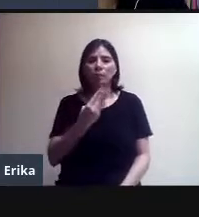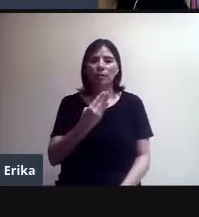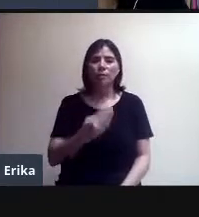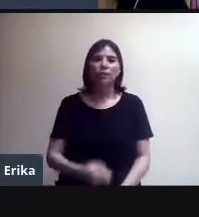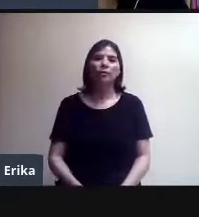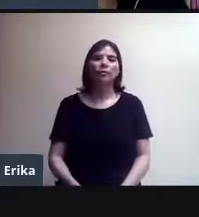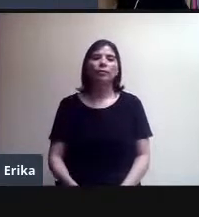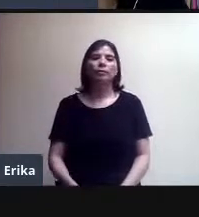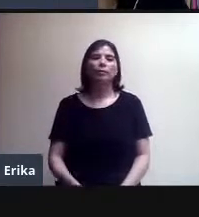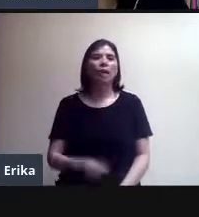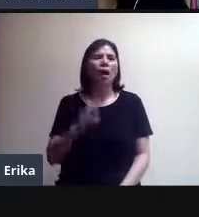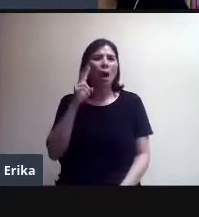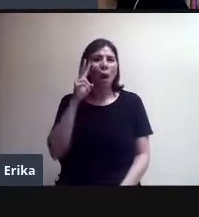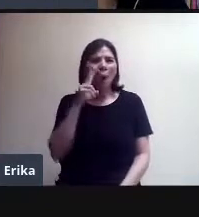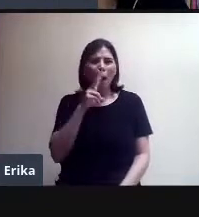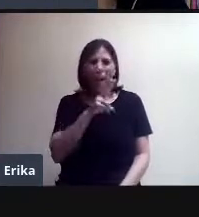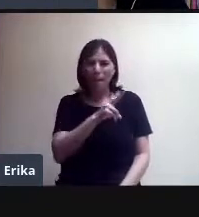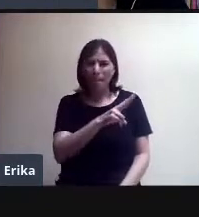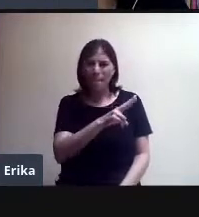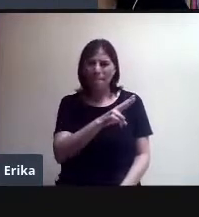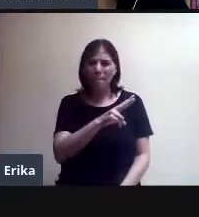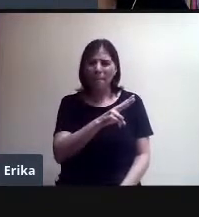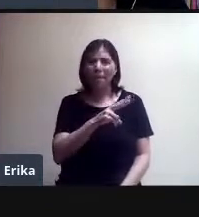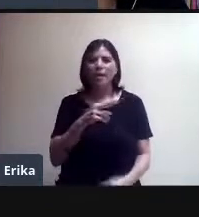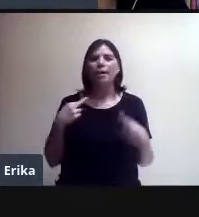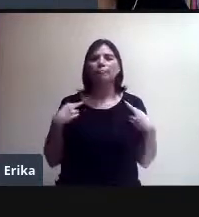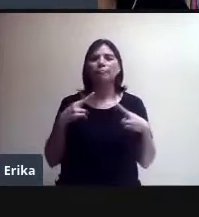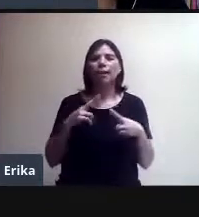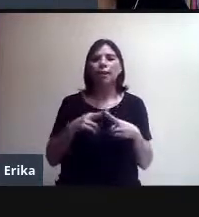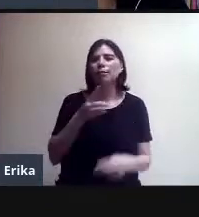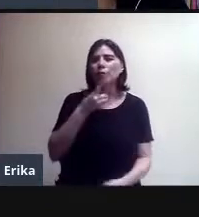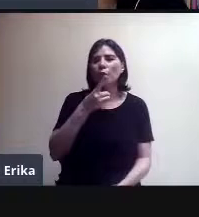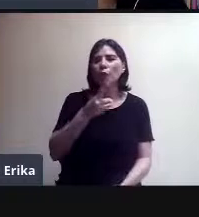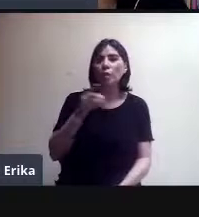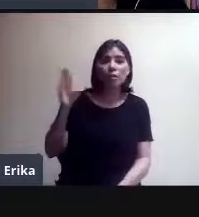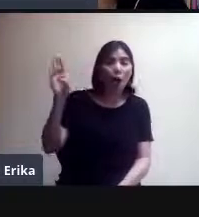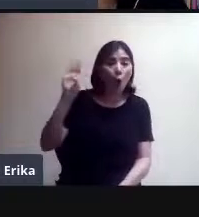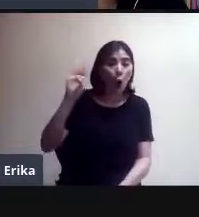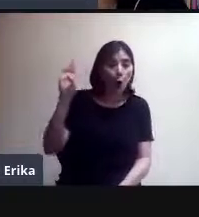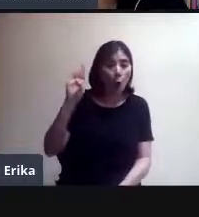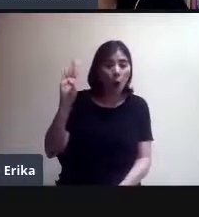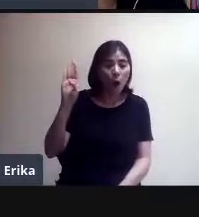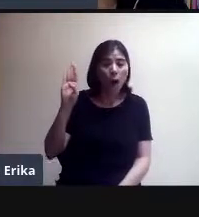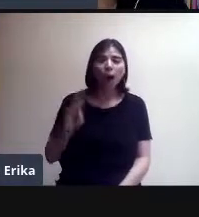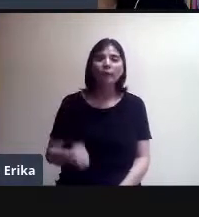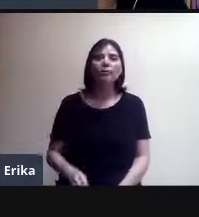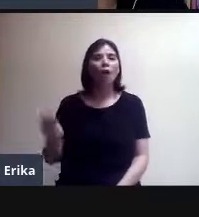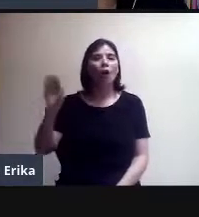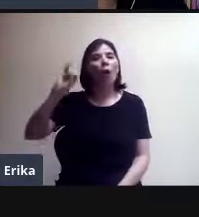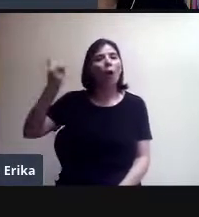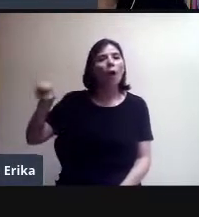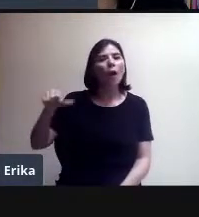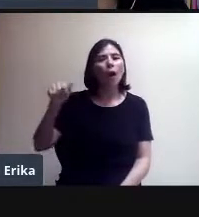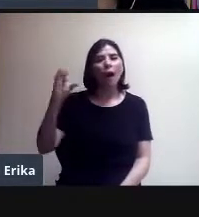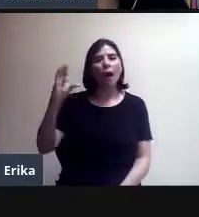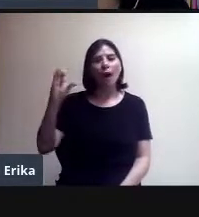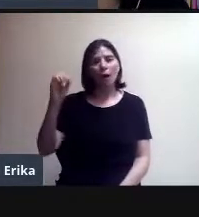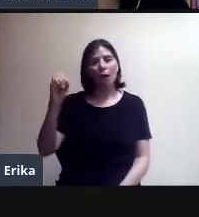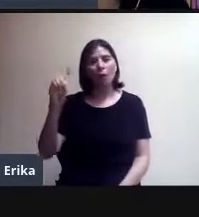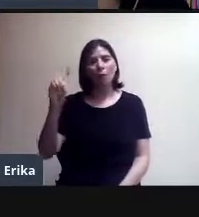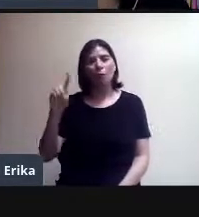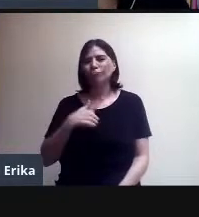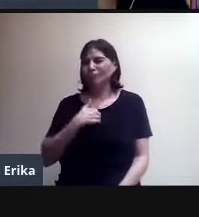Entonces, observen que Jacobo ya me está diciendo hola. Ajá. Hola, Jacobo, ¿cómo estás? Saludos, gusto en verte.